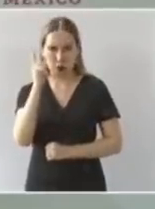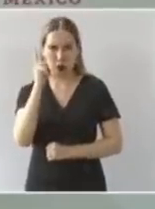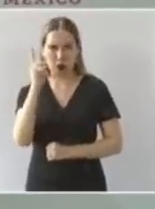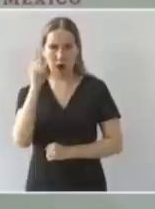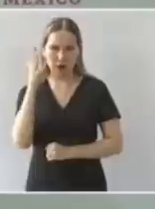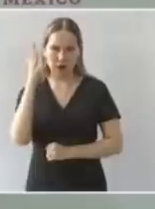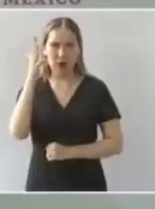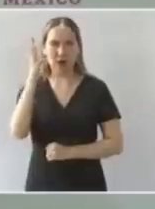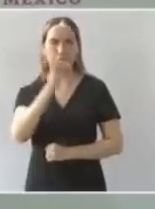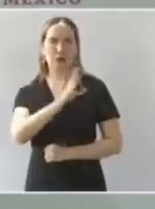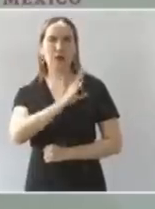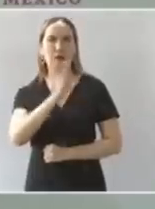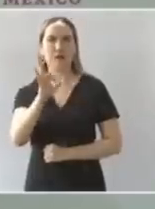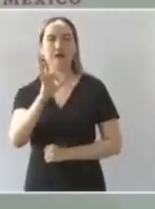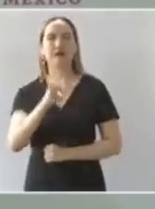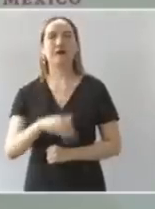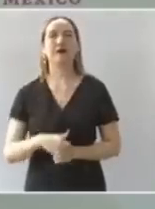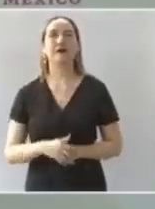problema